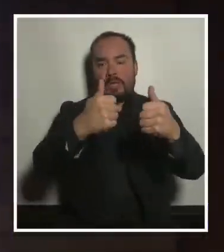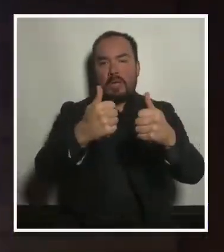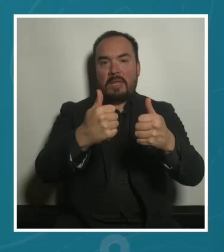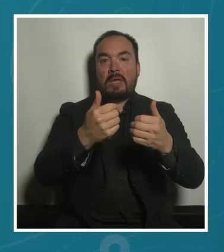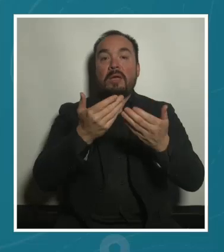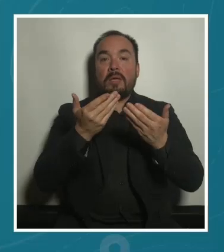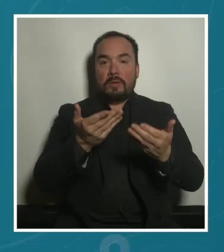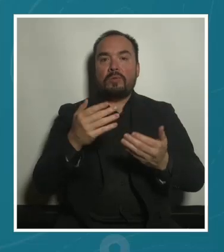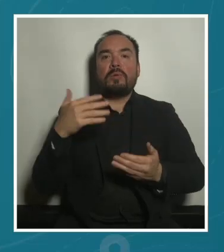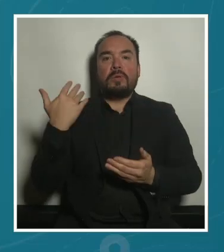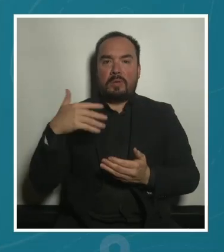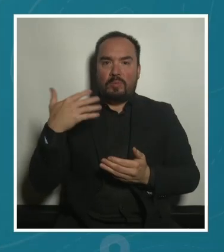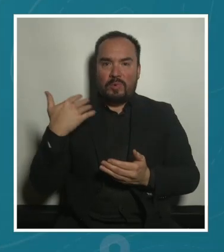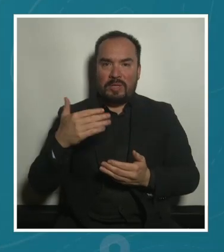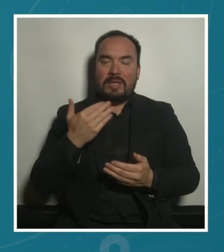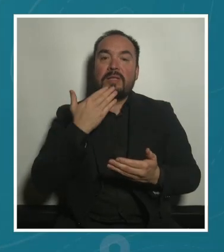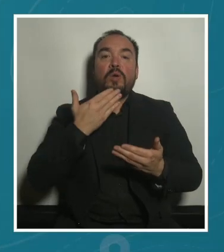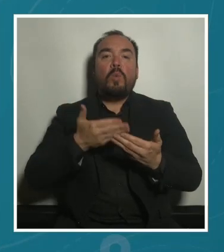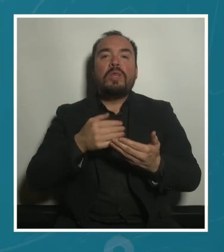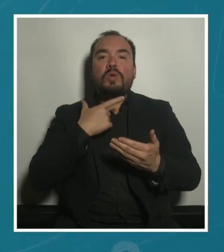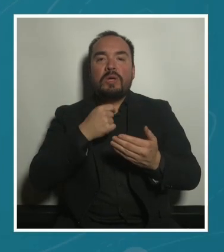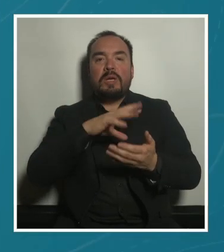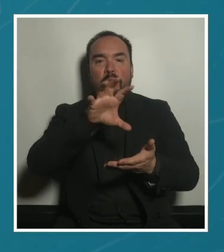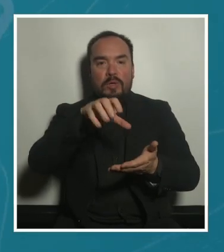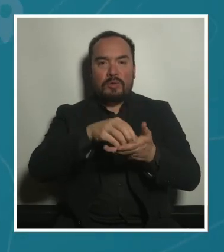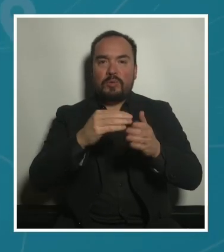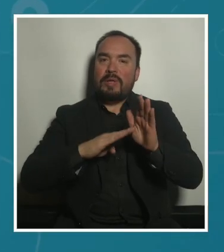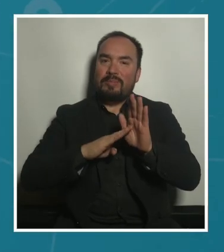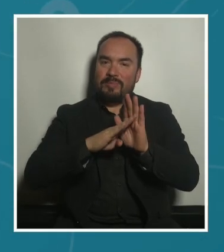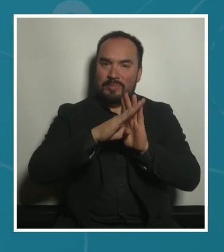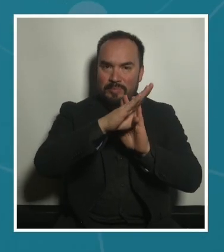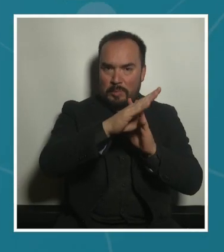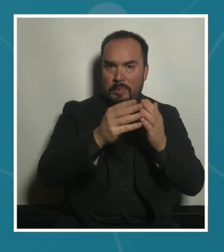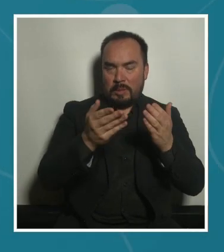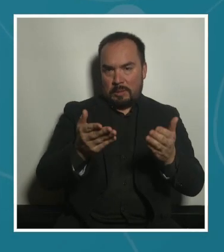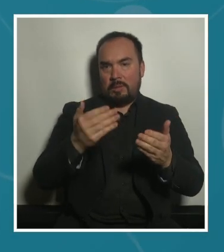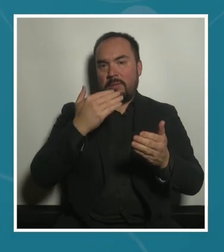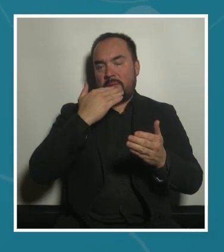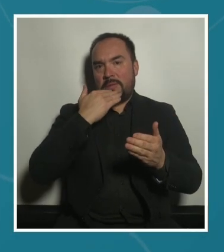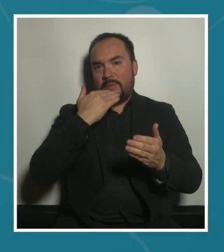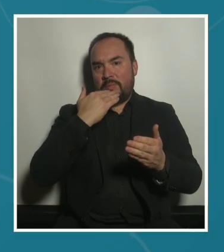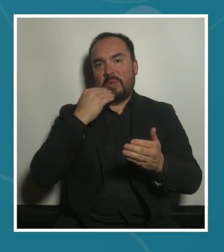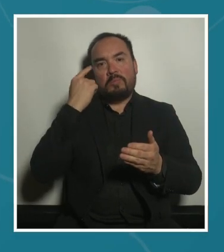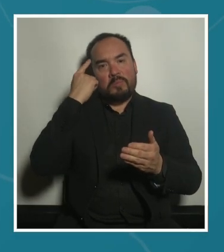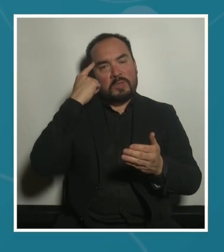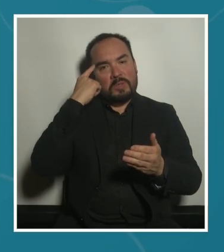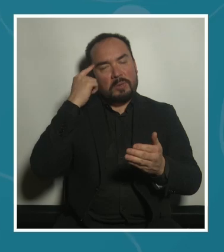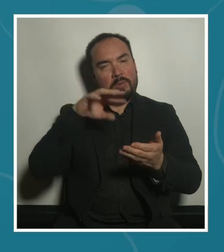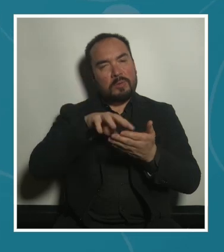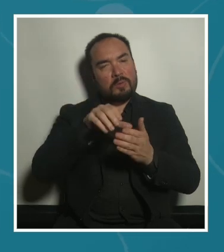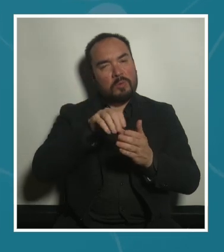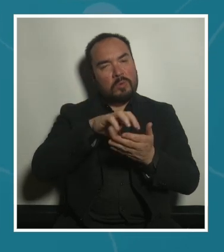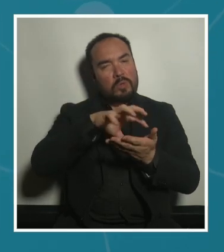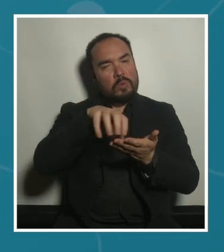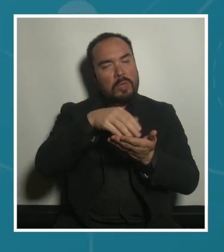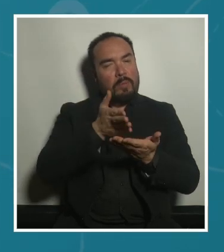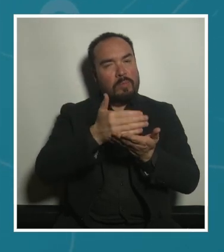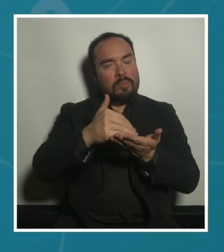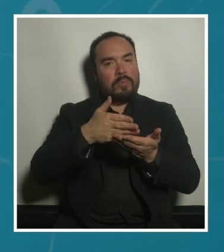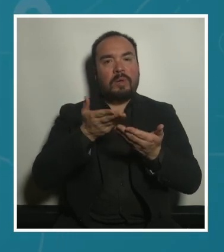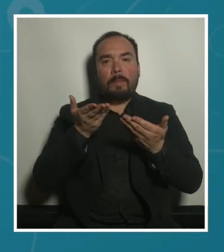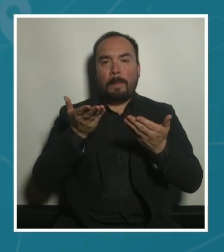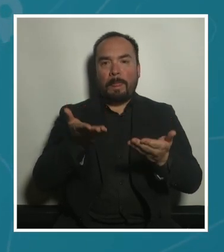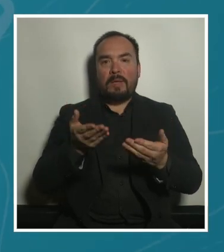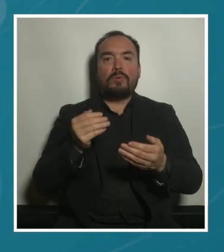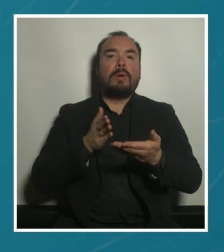relevante a la hora de construir nuestras ciudades y un pilar en la genealogía de nuestras ciudades, es una cosa que ya las geógrafas